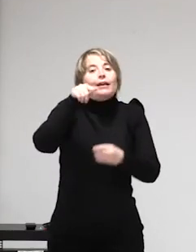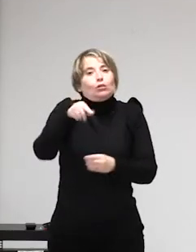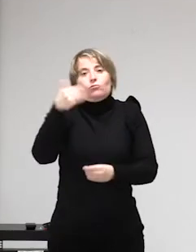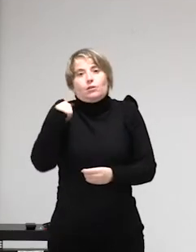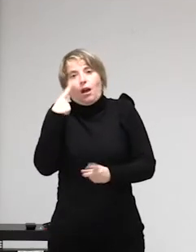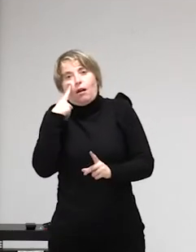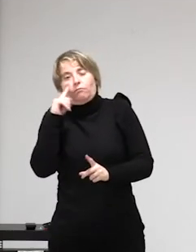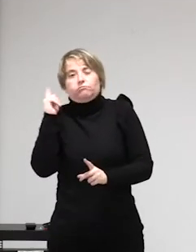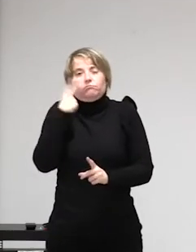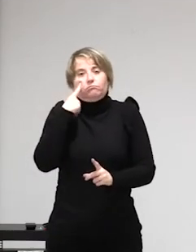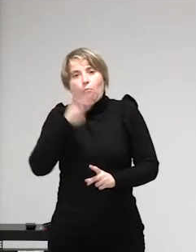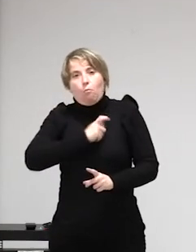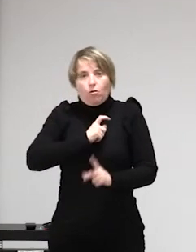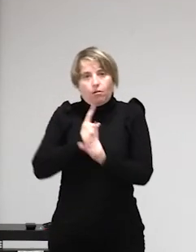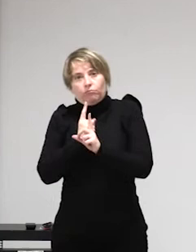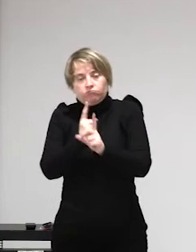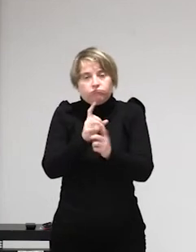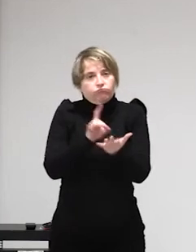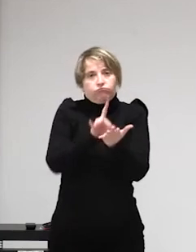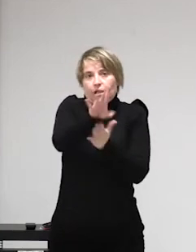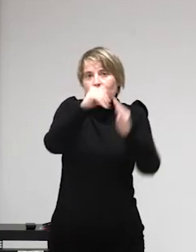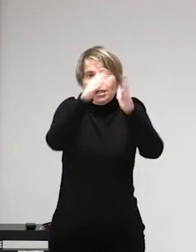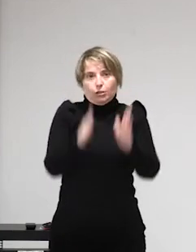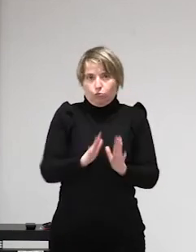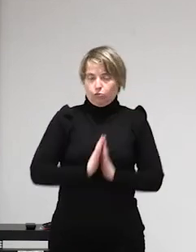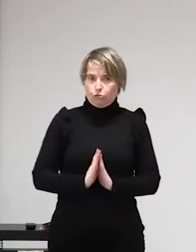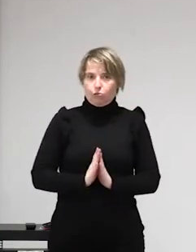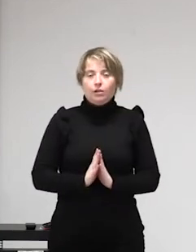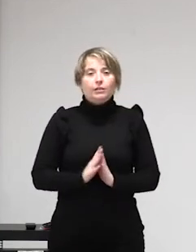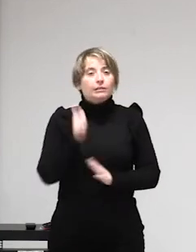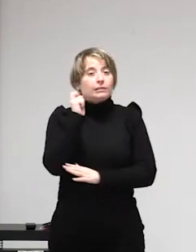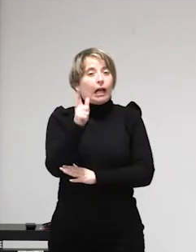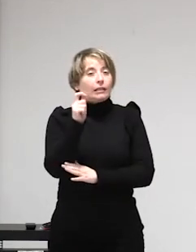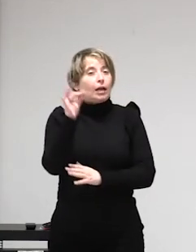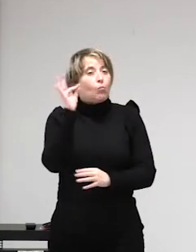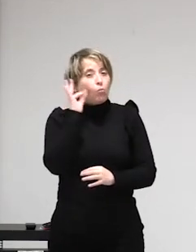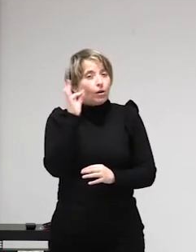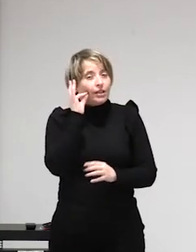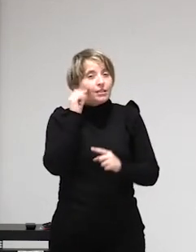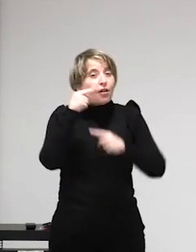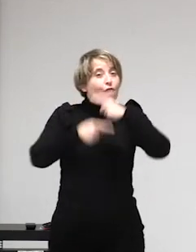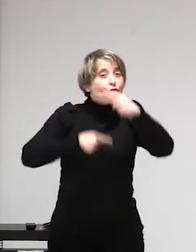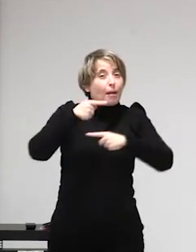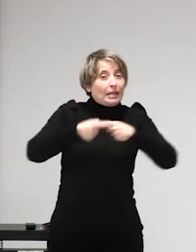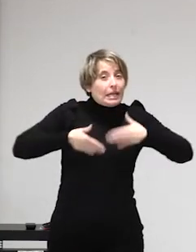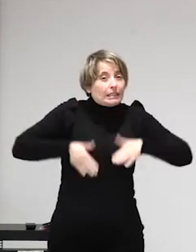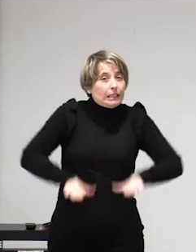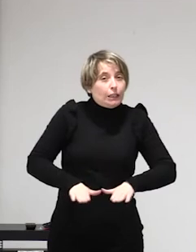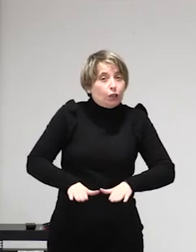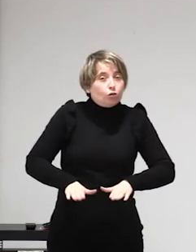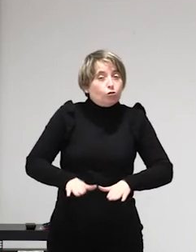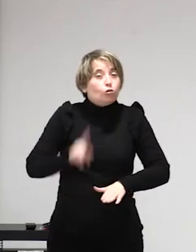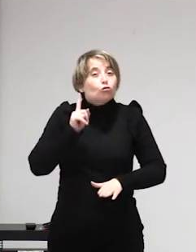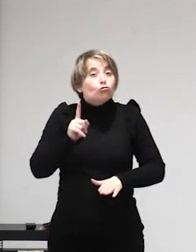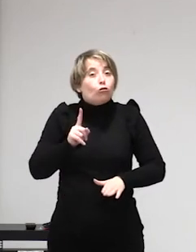para sacar cualquier partido para agredir etc entonces bueno sigo